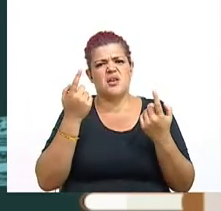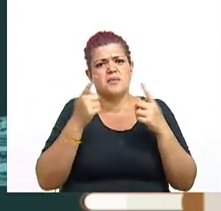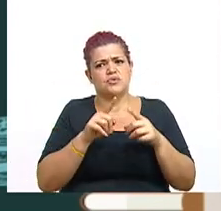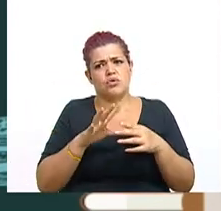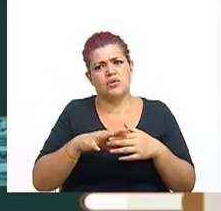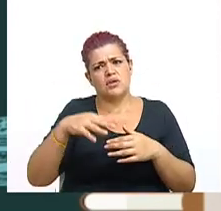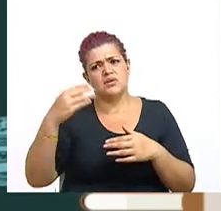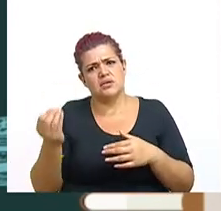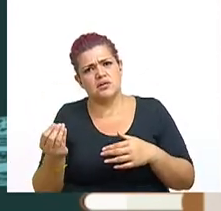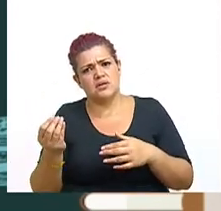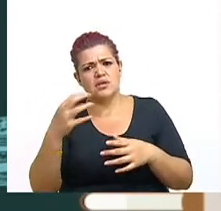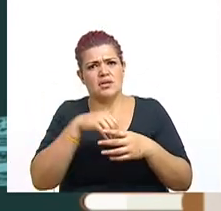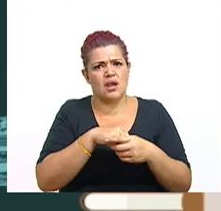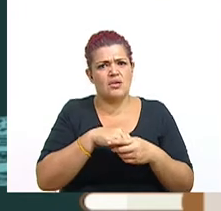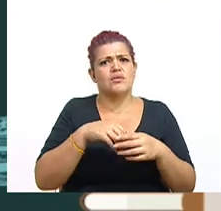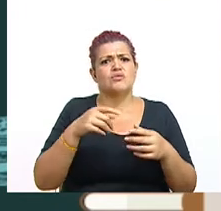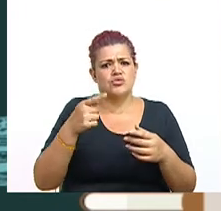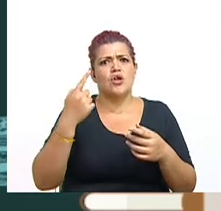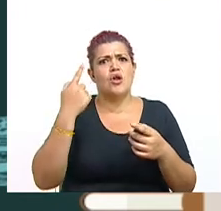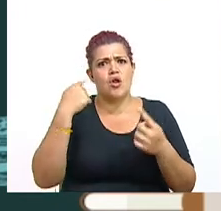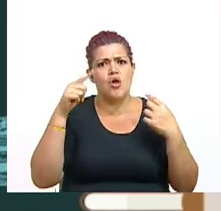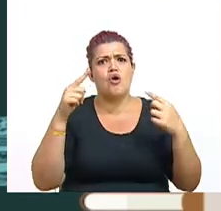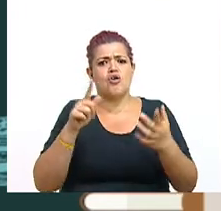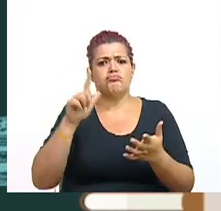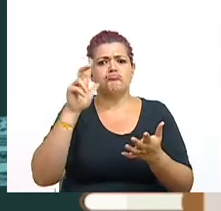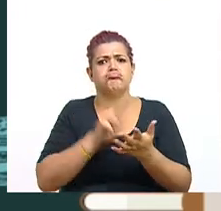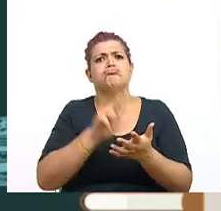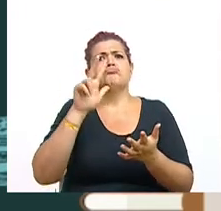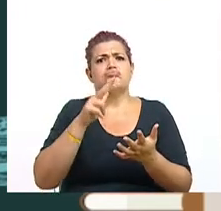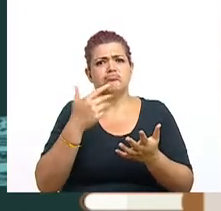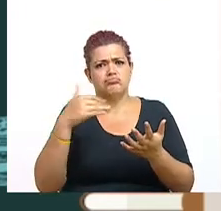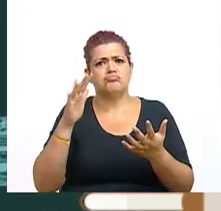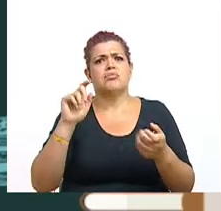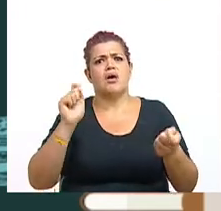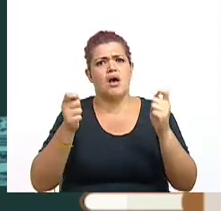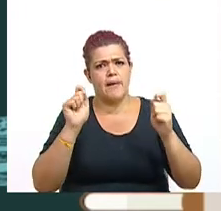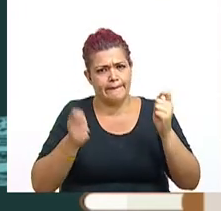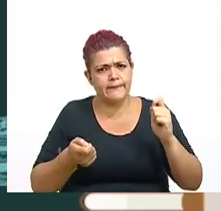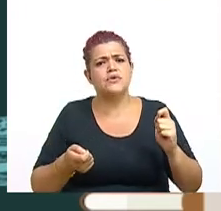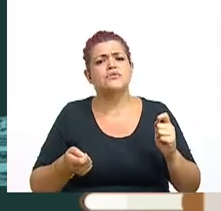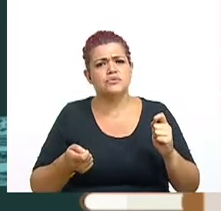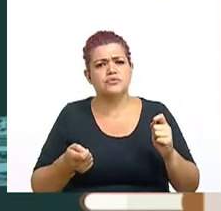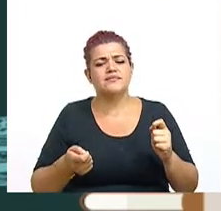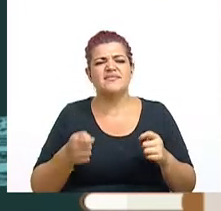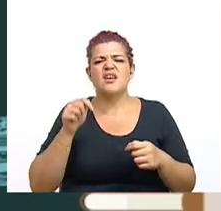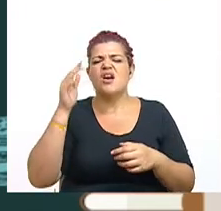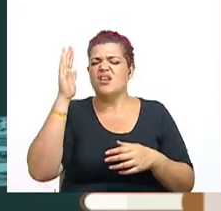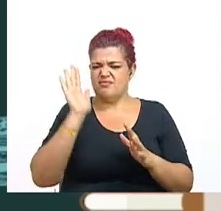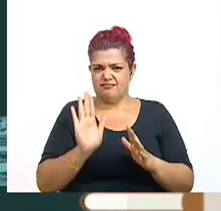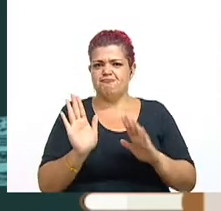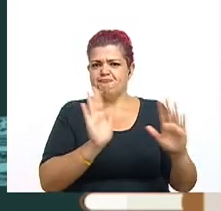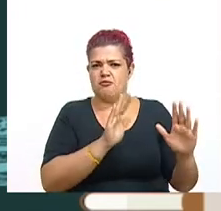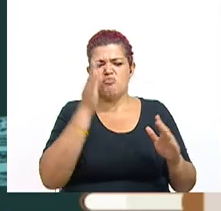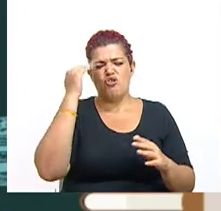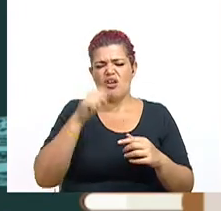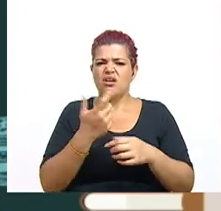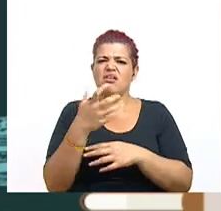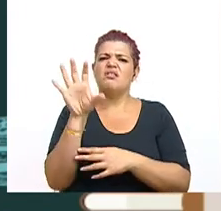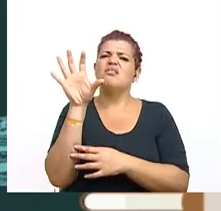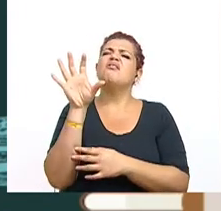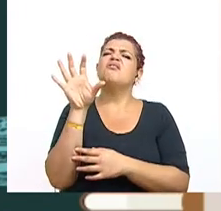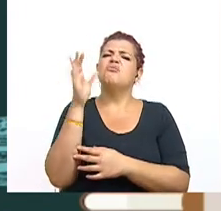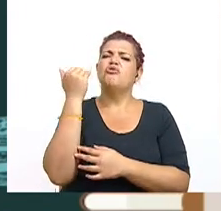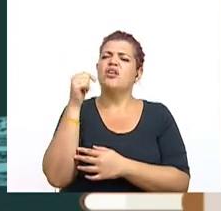las reformas sociales en los años 40. ¿Por qué me traje un girasol? Por cierto, una flor que representa felicidad, buenas energías en muchas